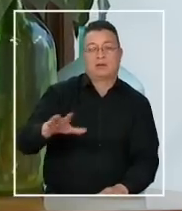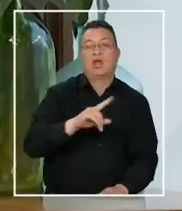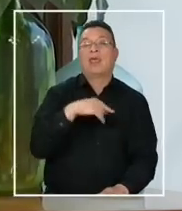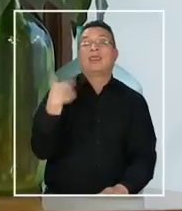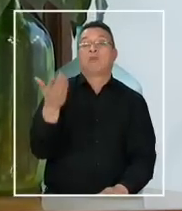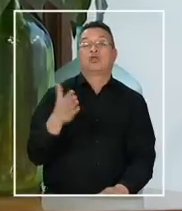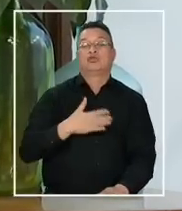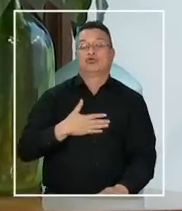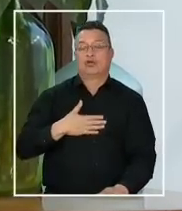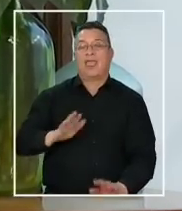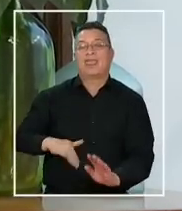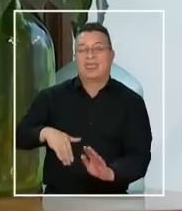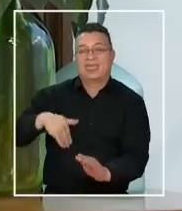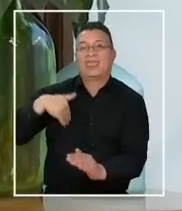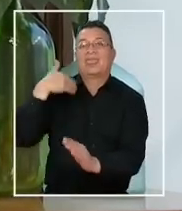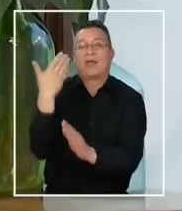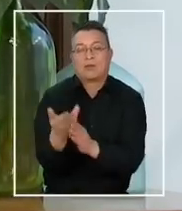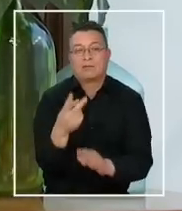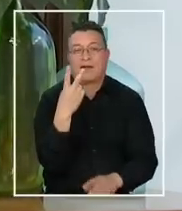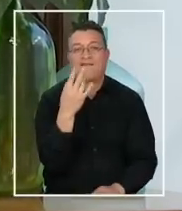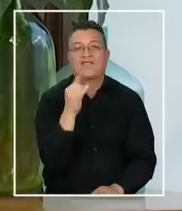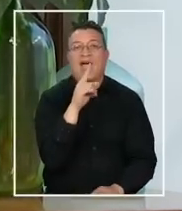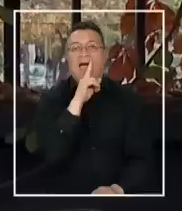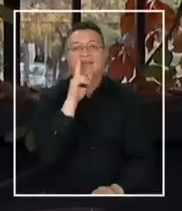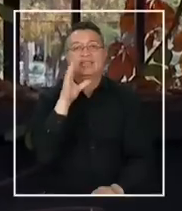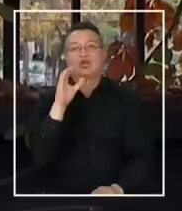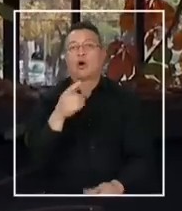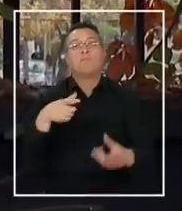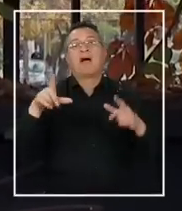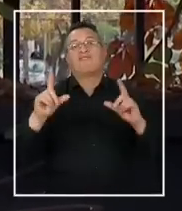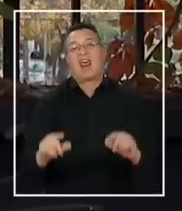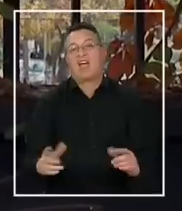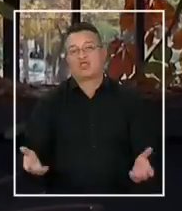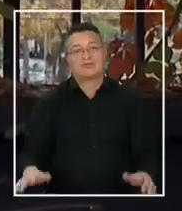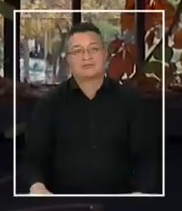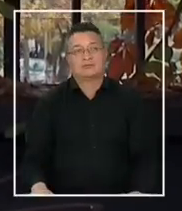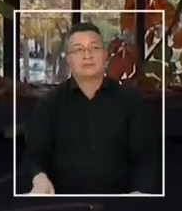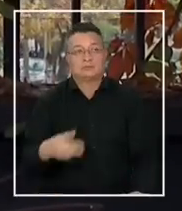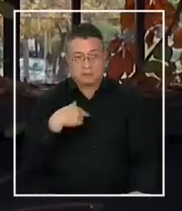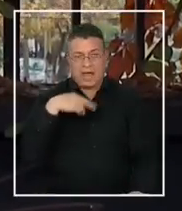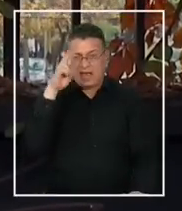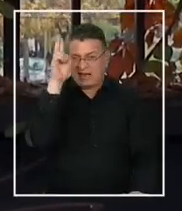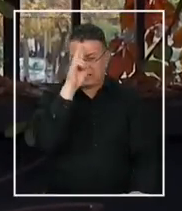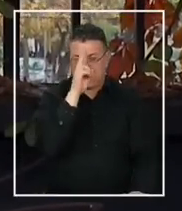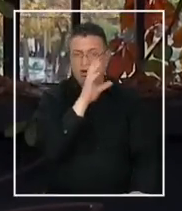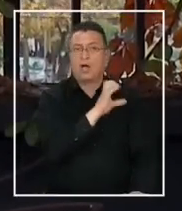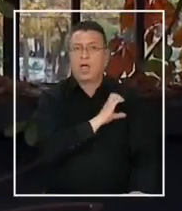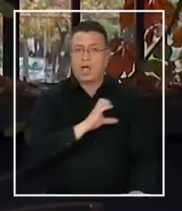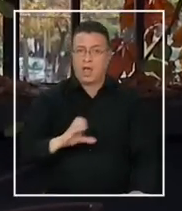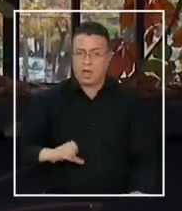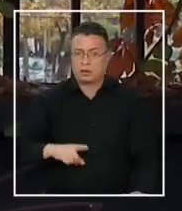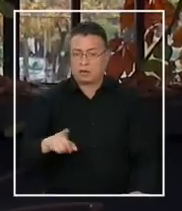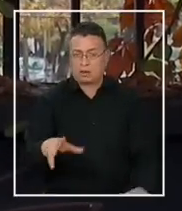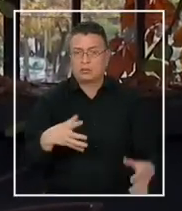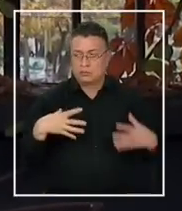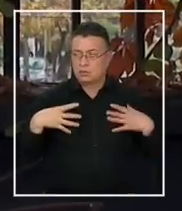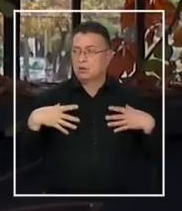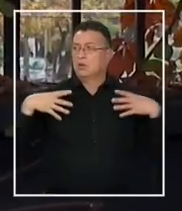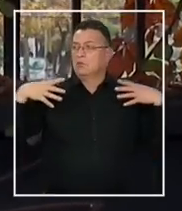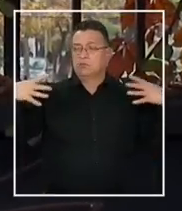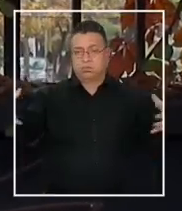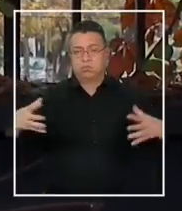devolverle a través del viático porque es más barato. Es raro que el Estado, que es uno de los grandes